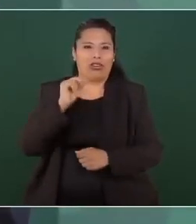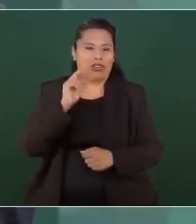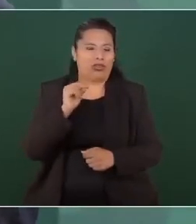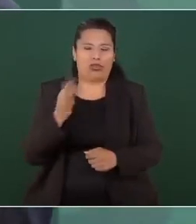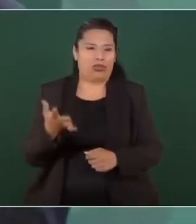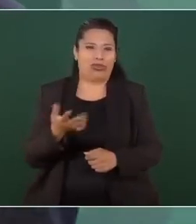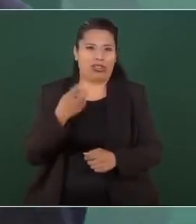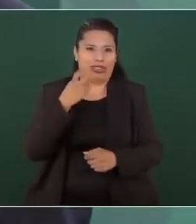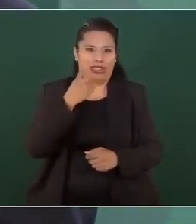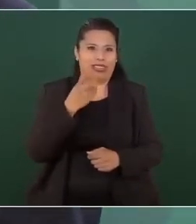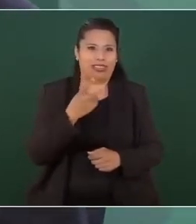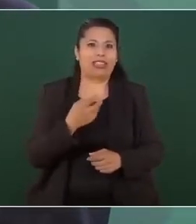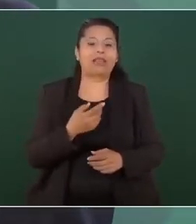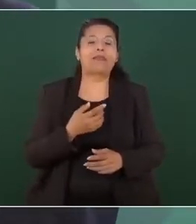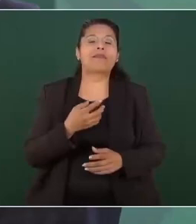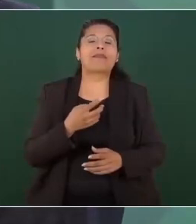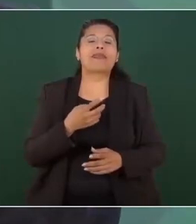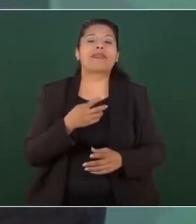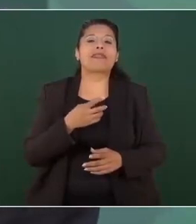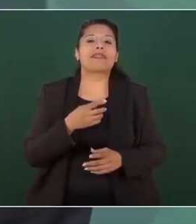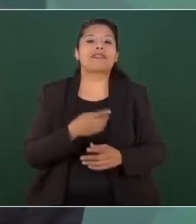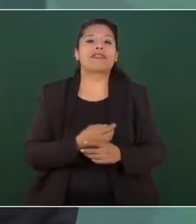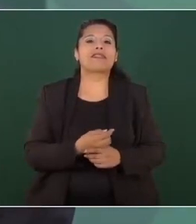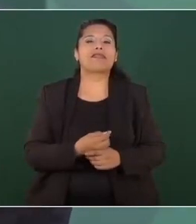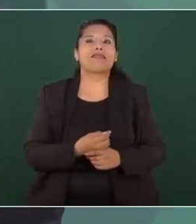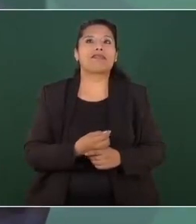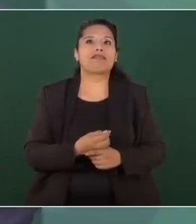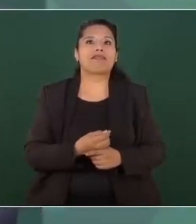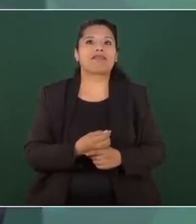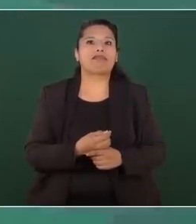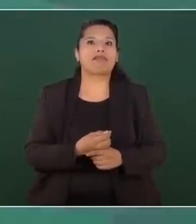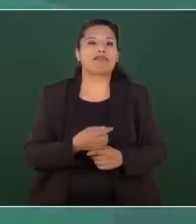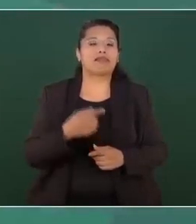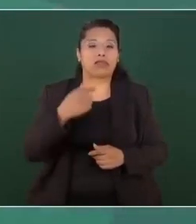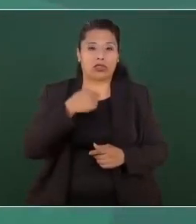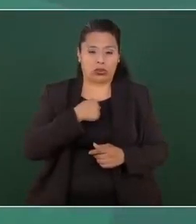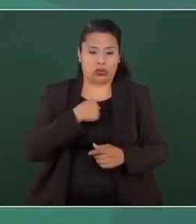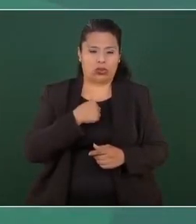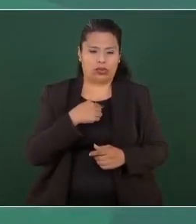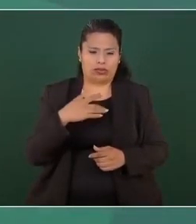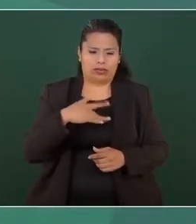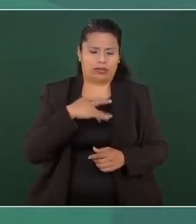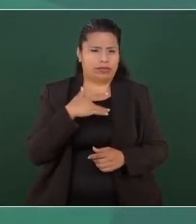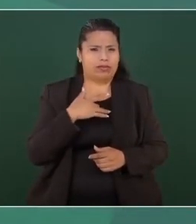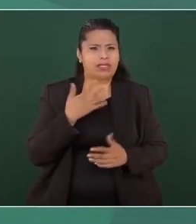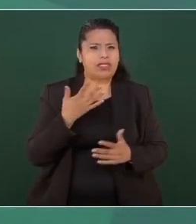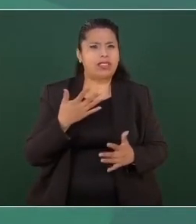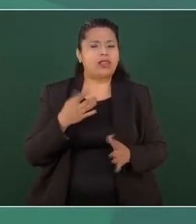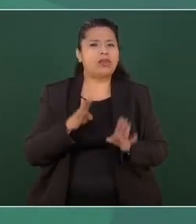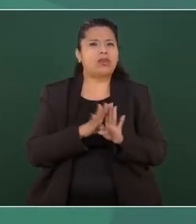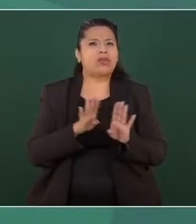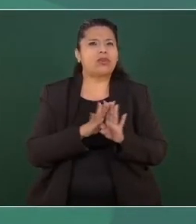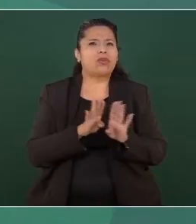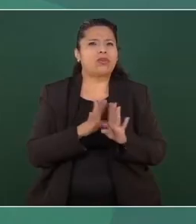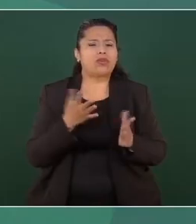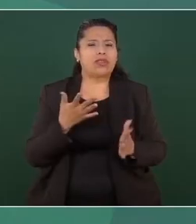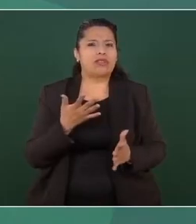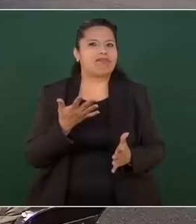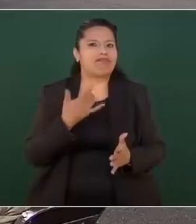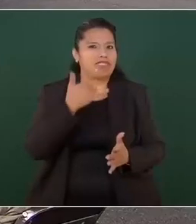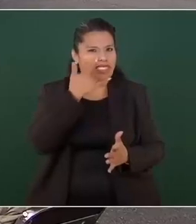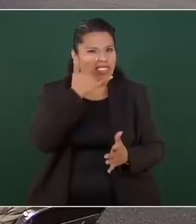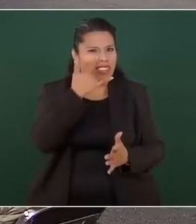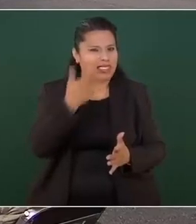Me tiene anonadado, diría mi paisano,